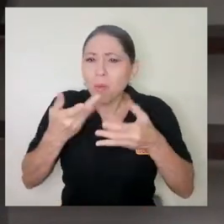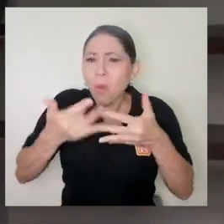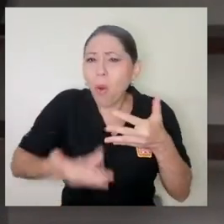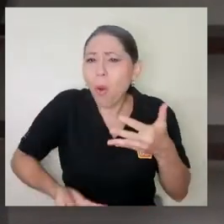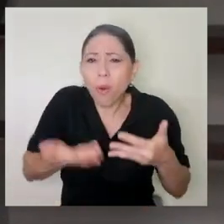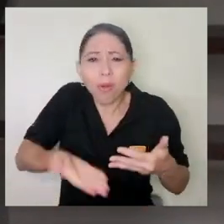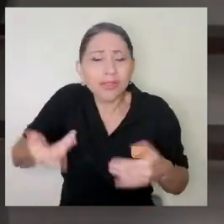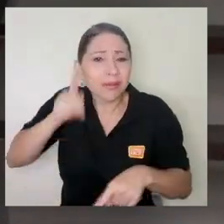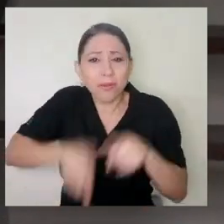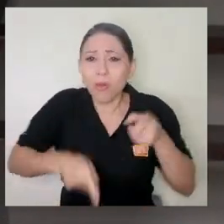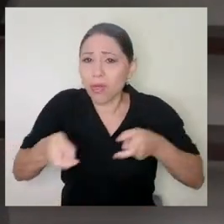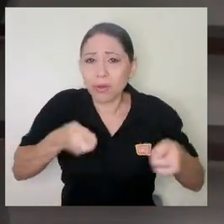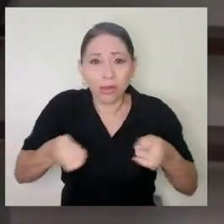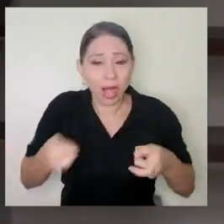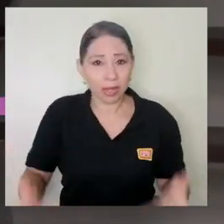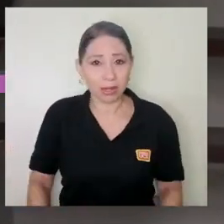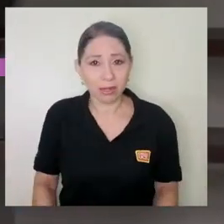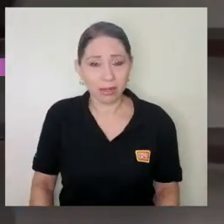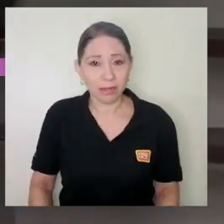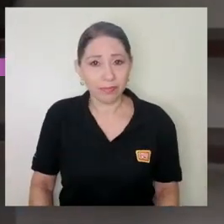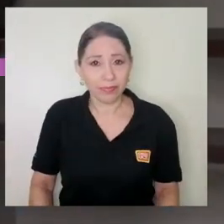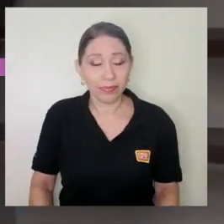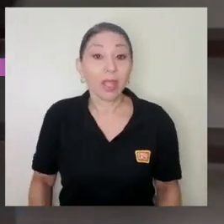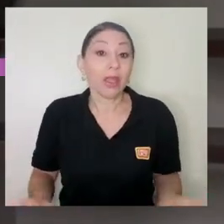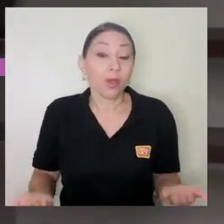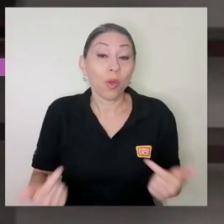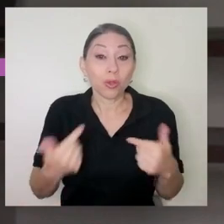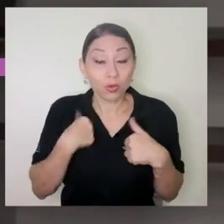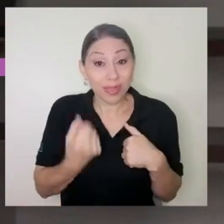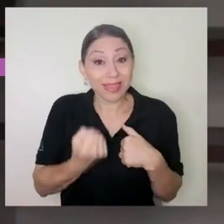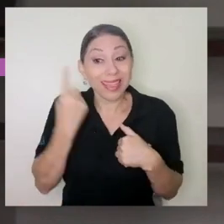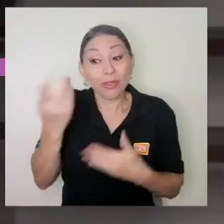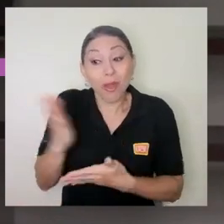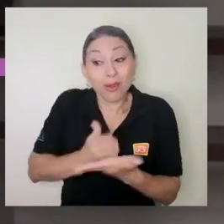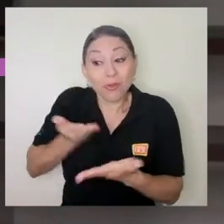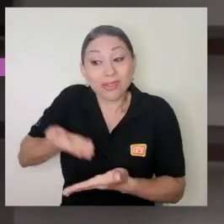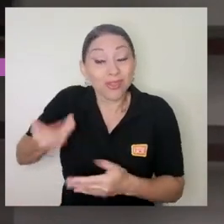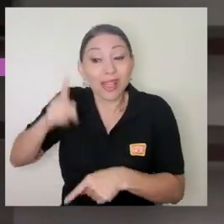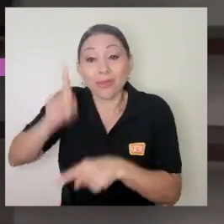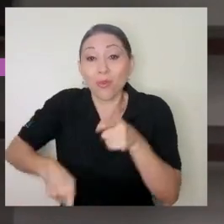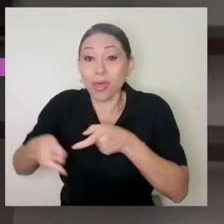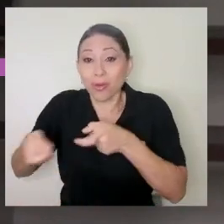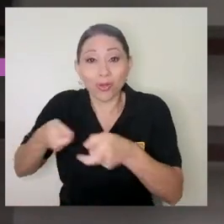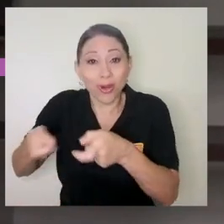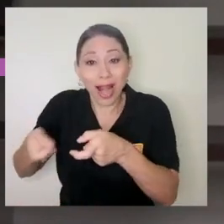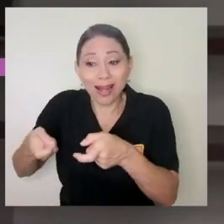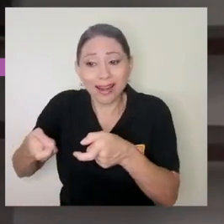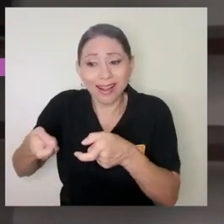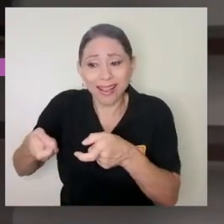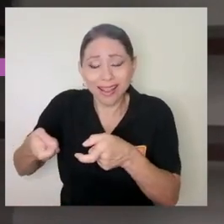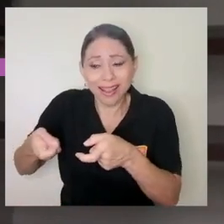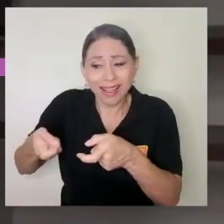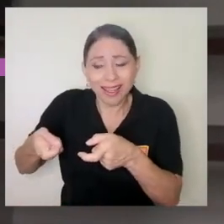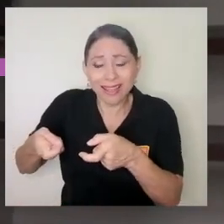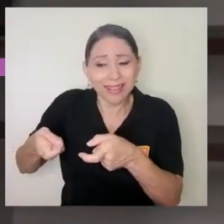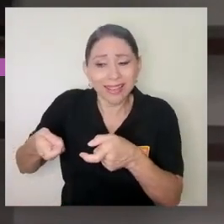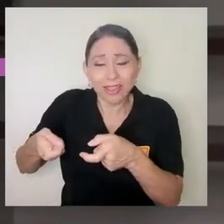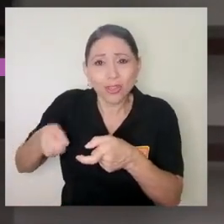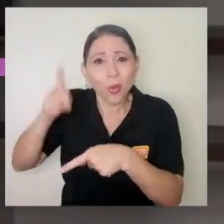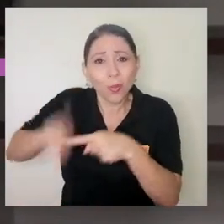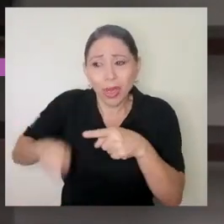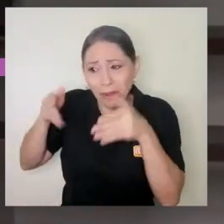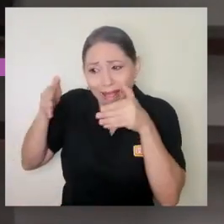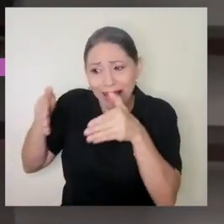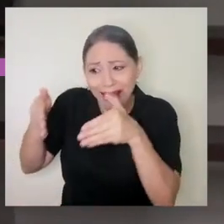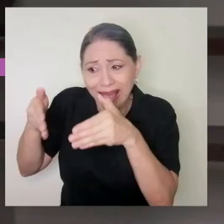de cosas que no puedo controlar cuando yo entiendo que hay cosas que no puedo controlar y que no tiene ningún sentido que yo me ocupe de